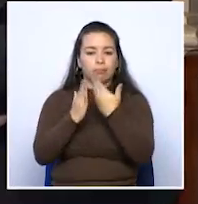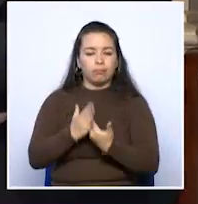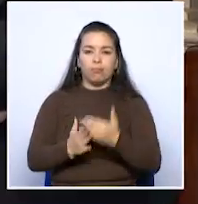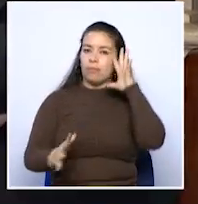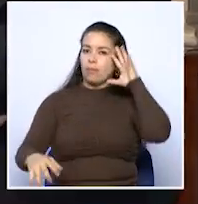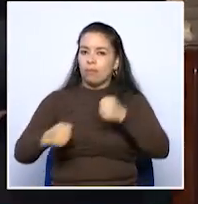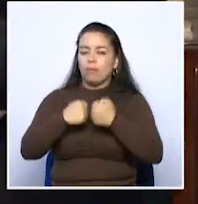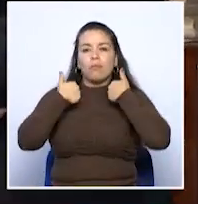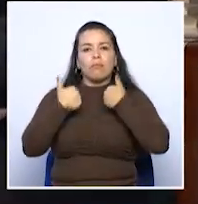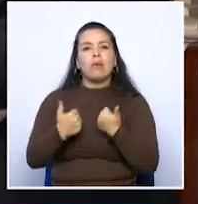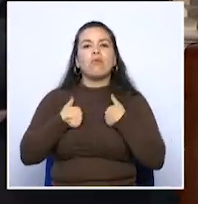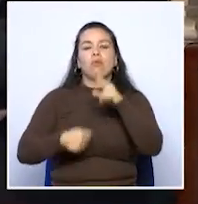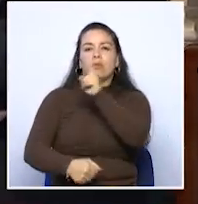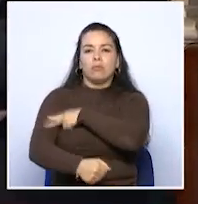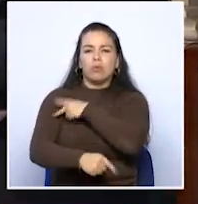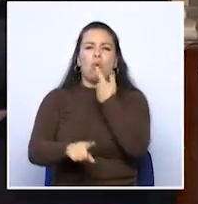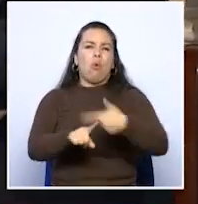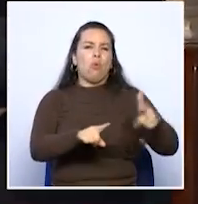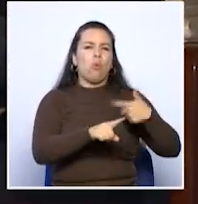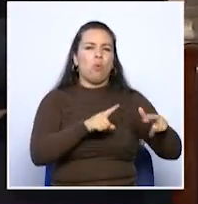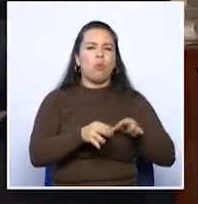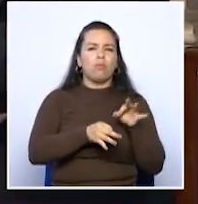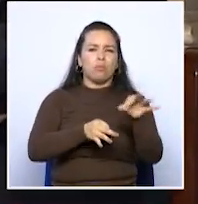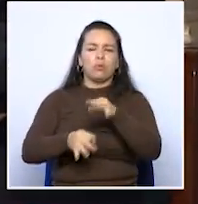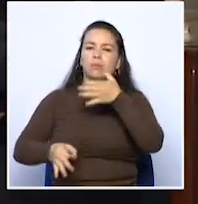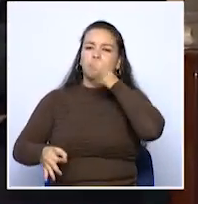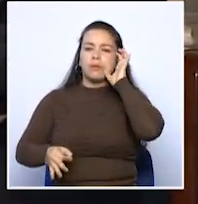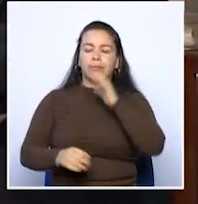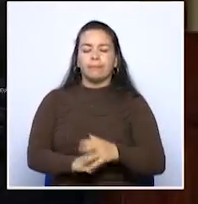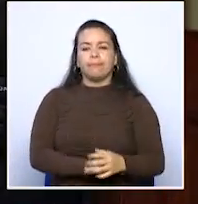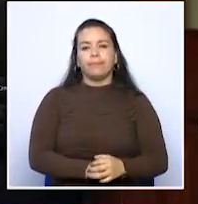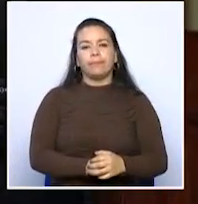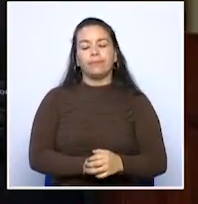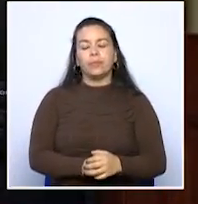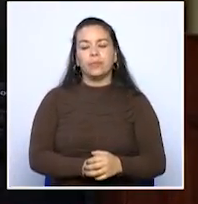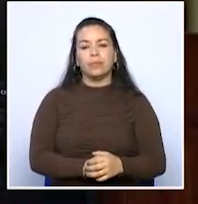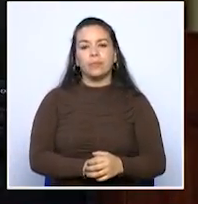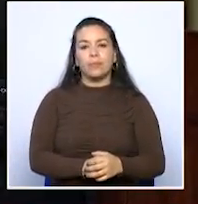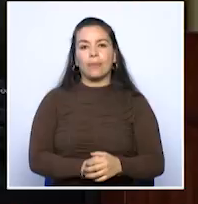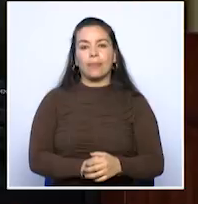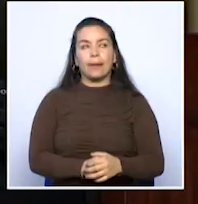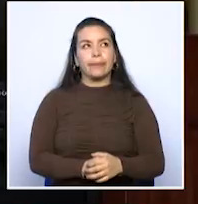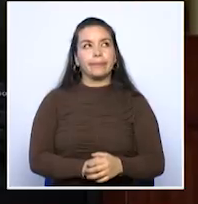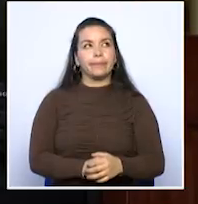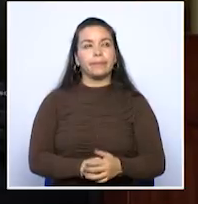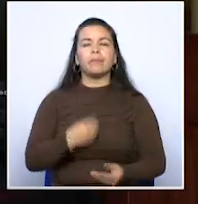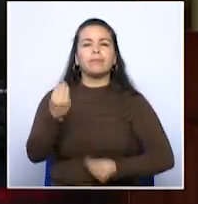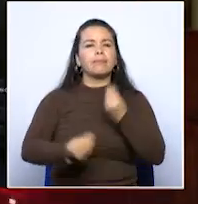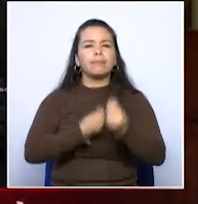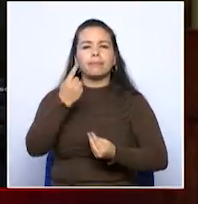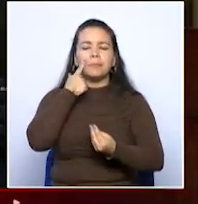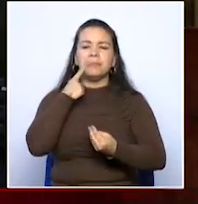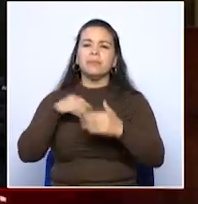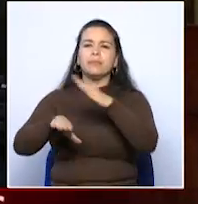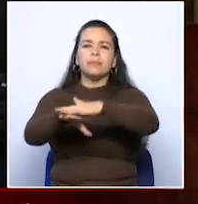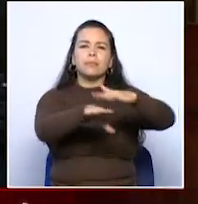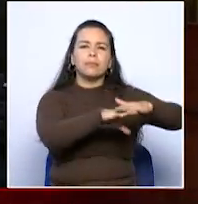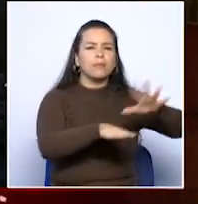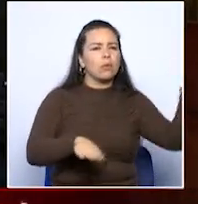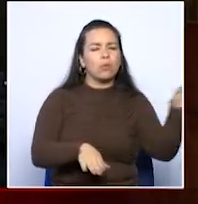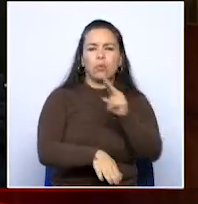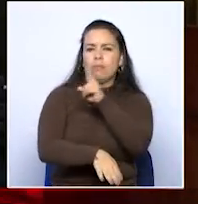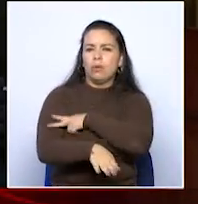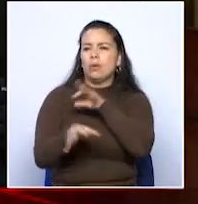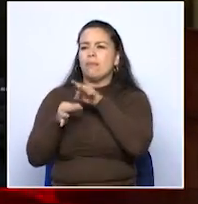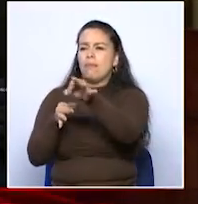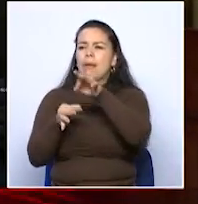pacto con los personeros de los diferentes municipios de Caldas. Lo estamos haciendo es invitar a los personeros de todos